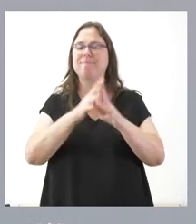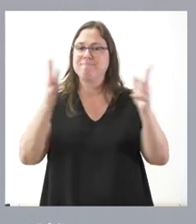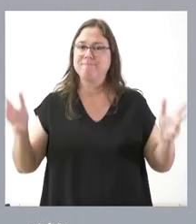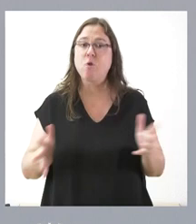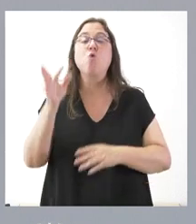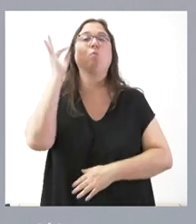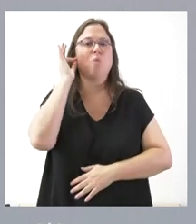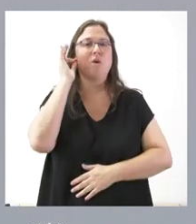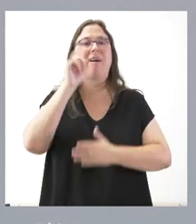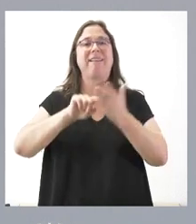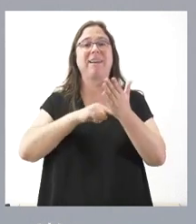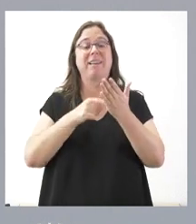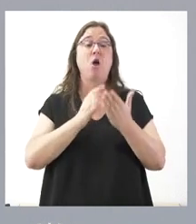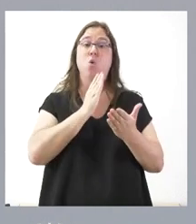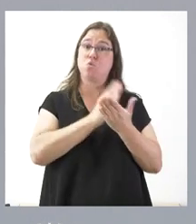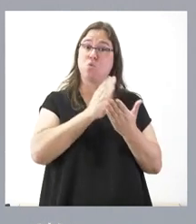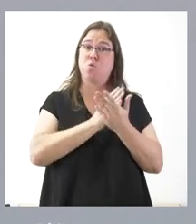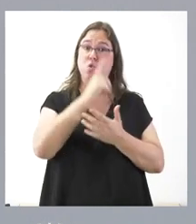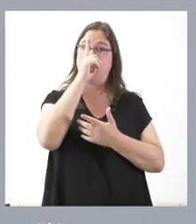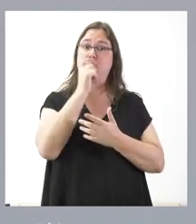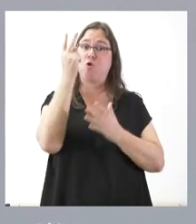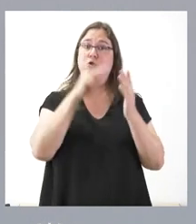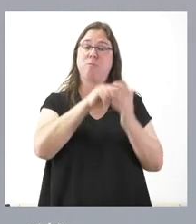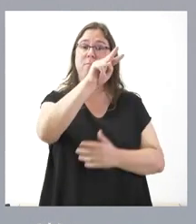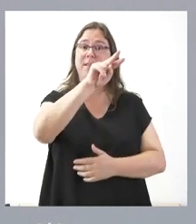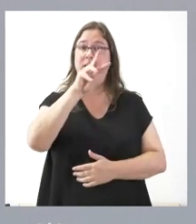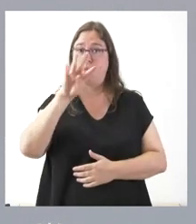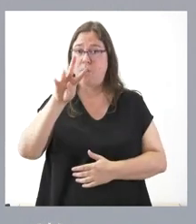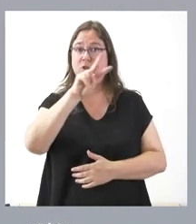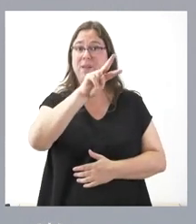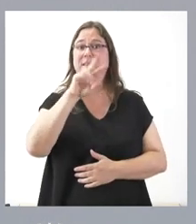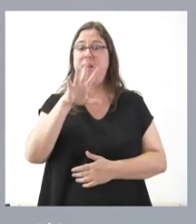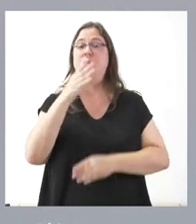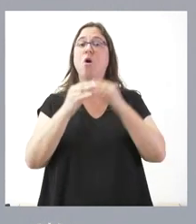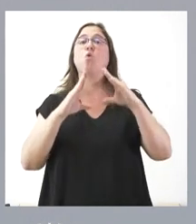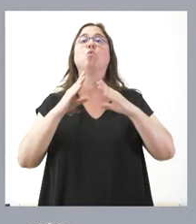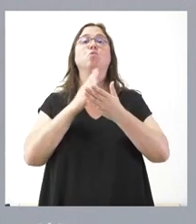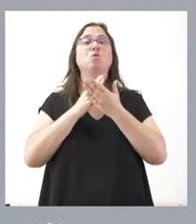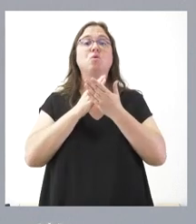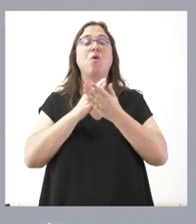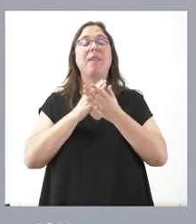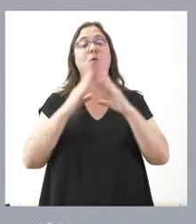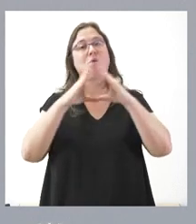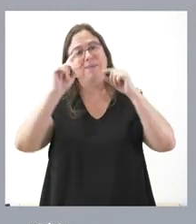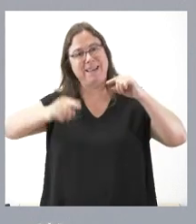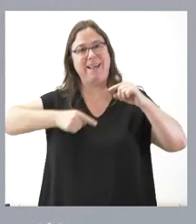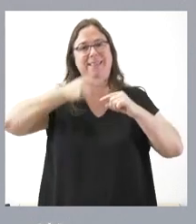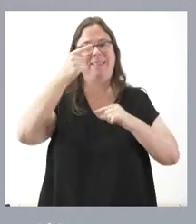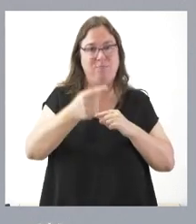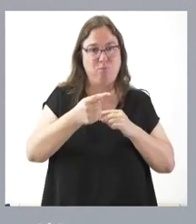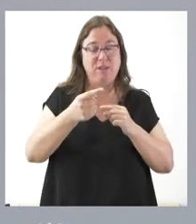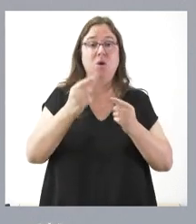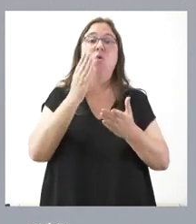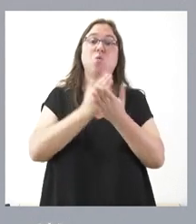mujeres gitanas que durante el curso 2024-2025 realicen estudios de posgrado, finalicen los